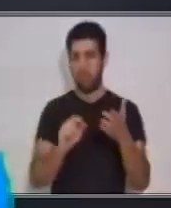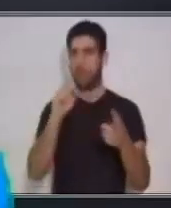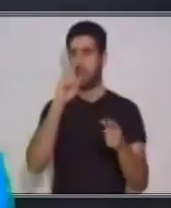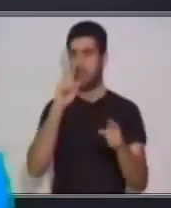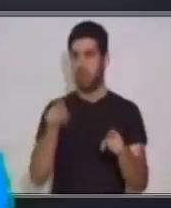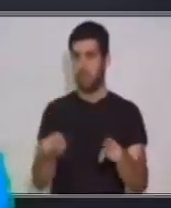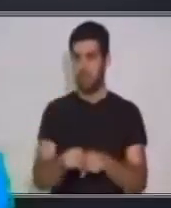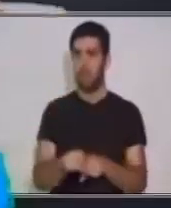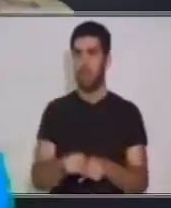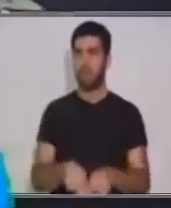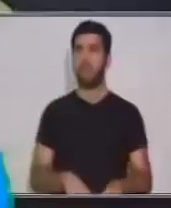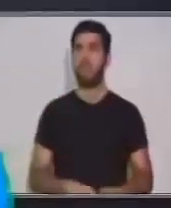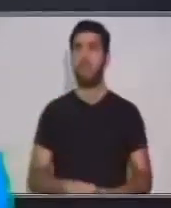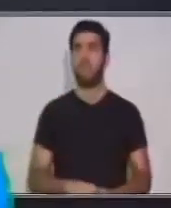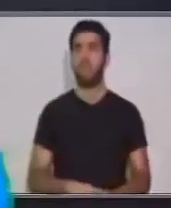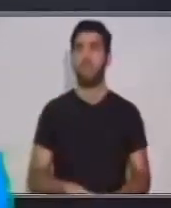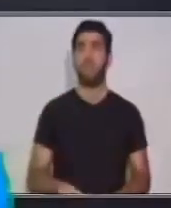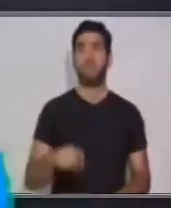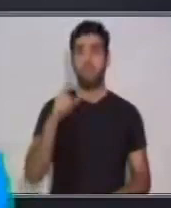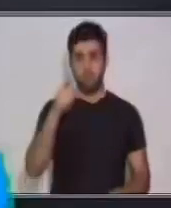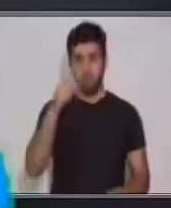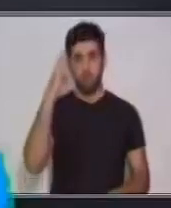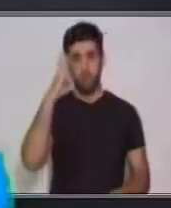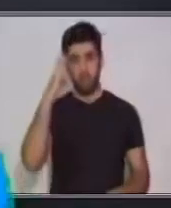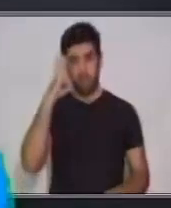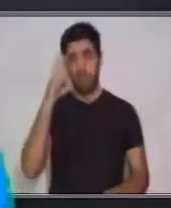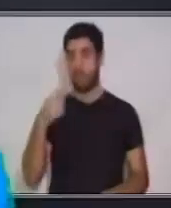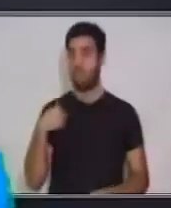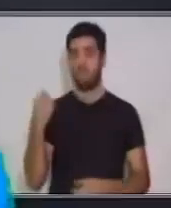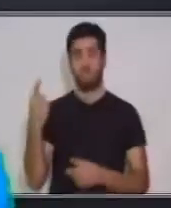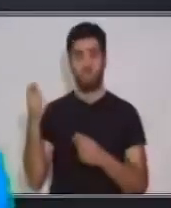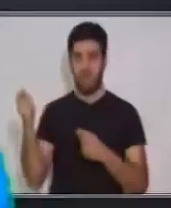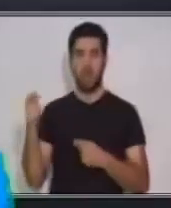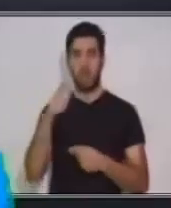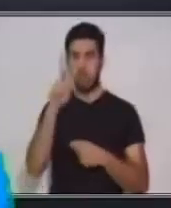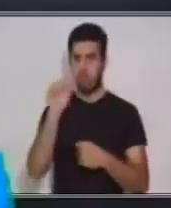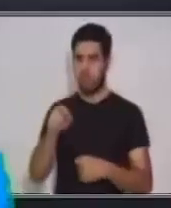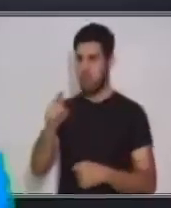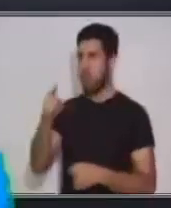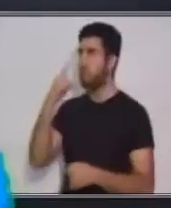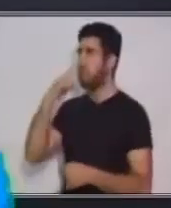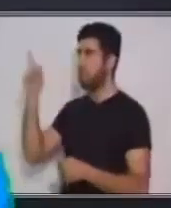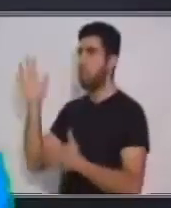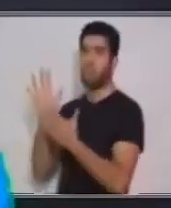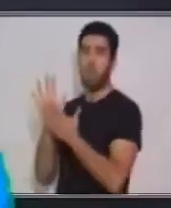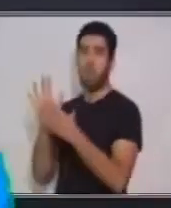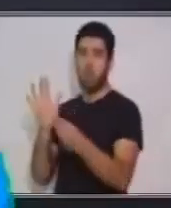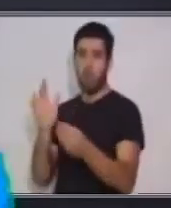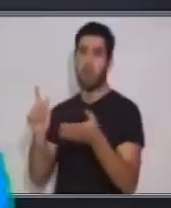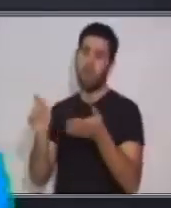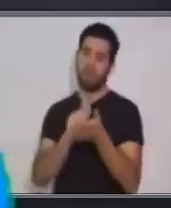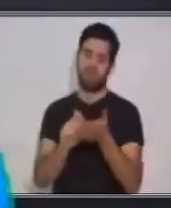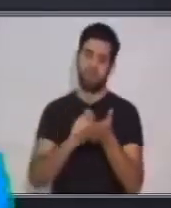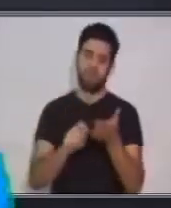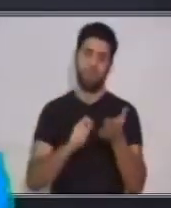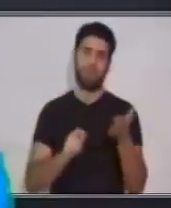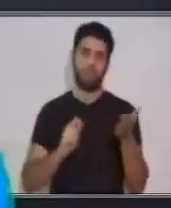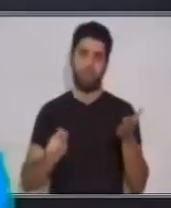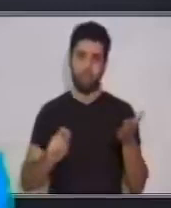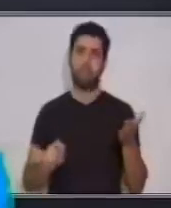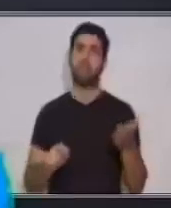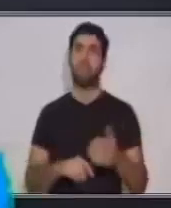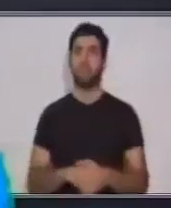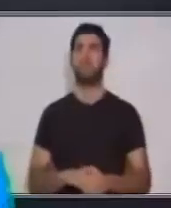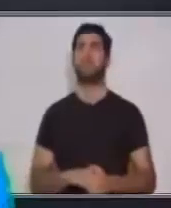aprendizaje. Recuerda, si no la tienes todavía porque no te la han entregado en la escuela, puedes tomar nota en tu portafolio Aprendo en Casa para